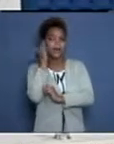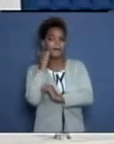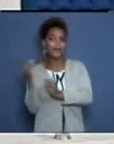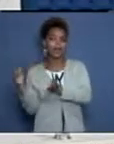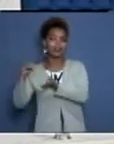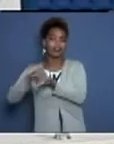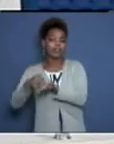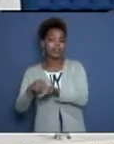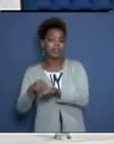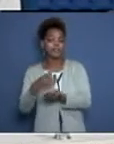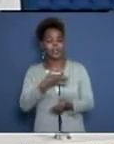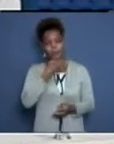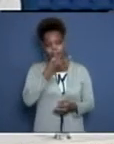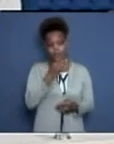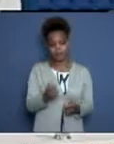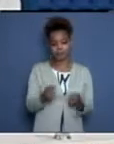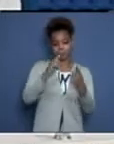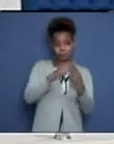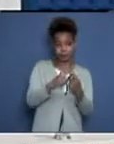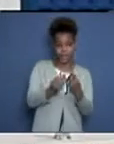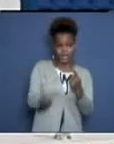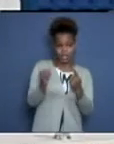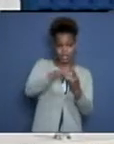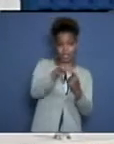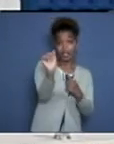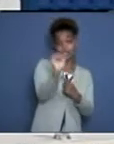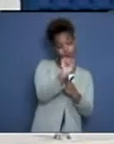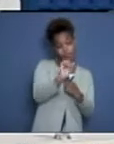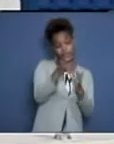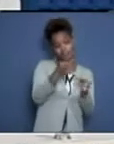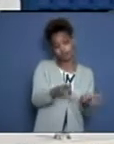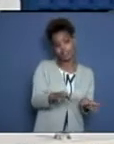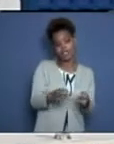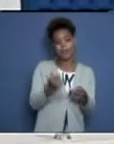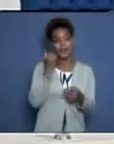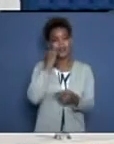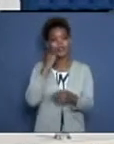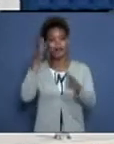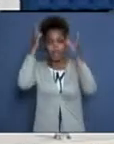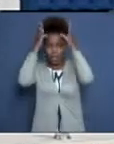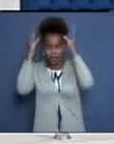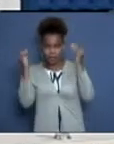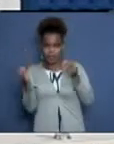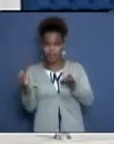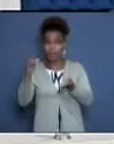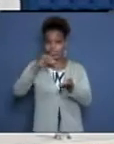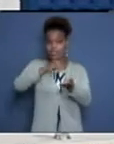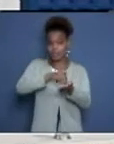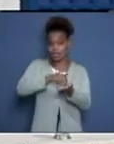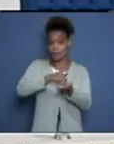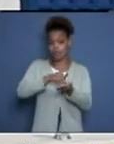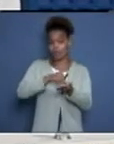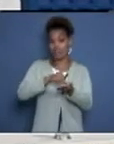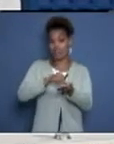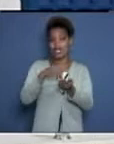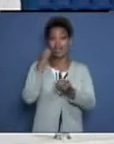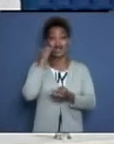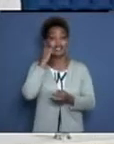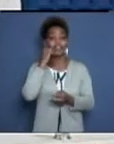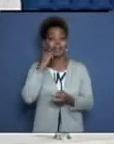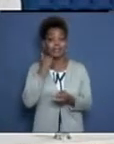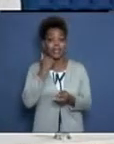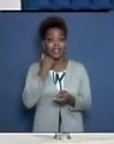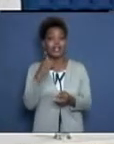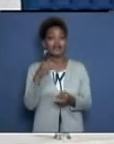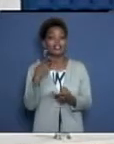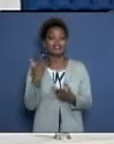enfermería, que son los que trabajan en las ambulancias, que han estado vinculados y también los paramédicos que hemos tenido, los carros que están rotos, es decir, reubicados en este